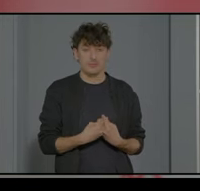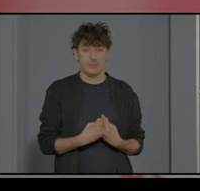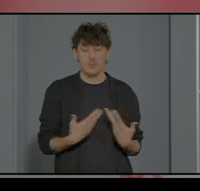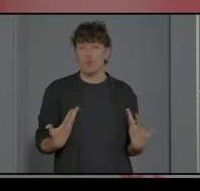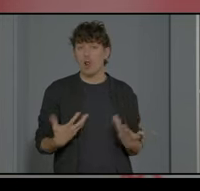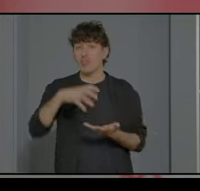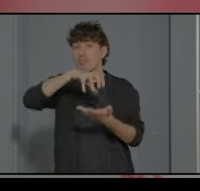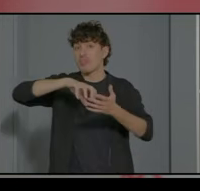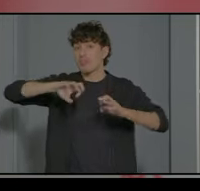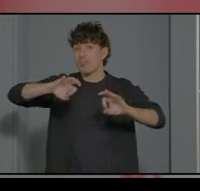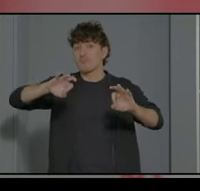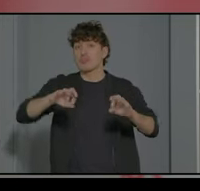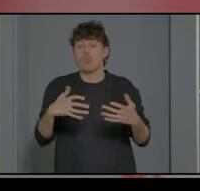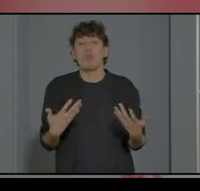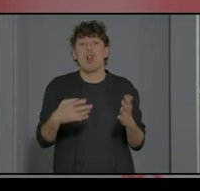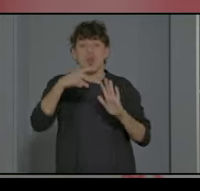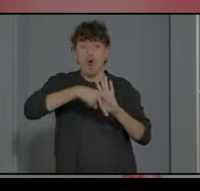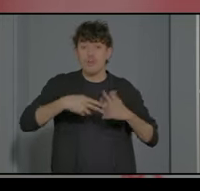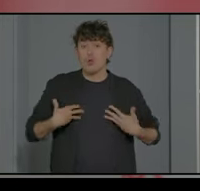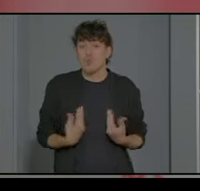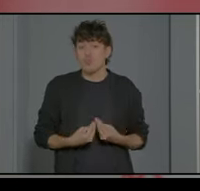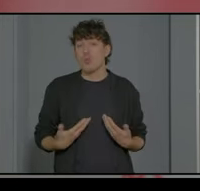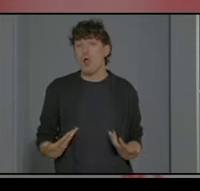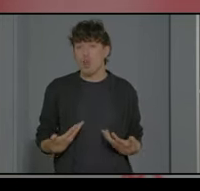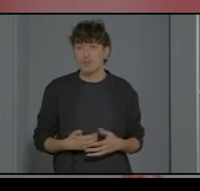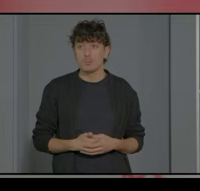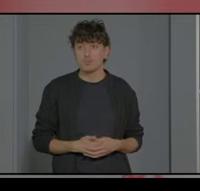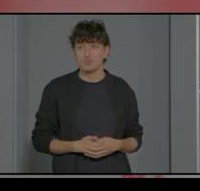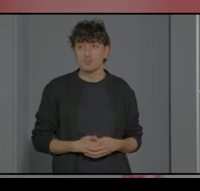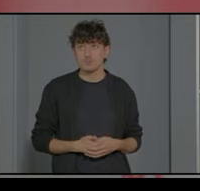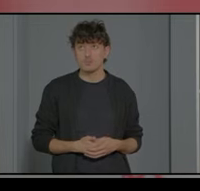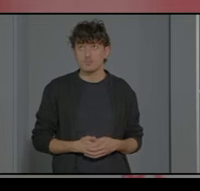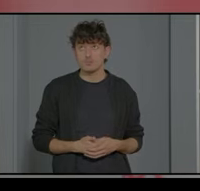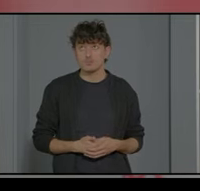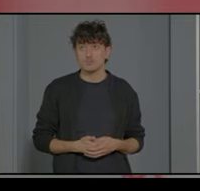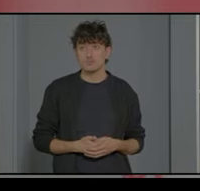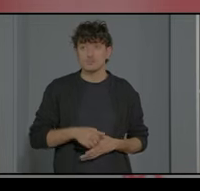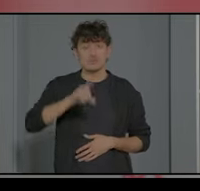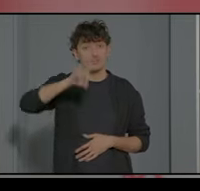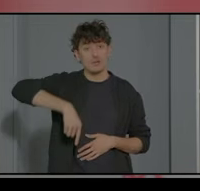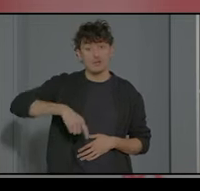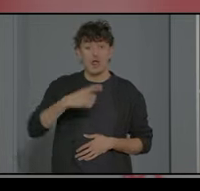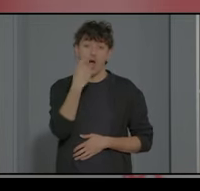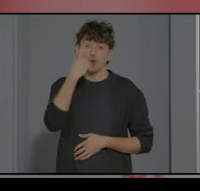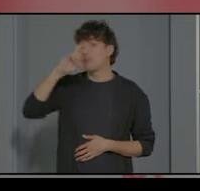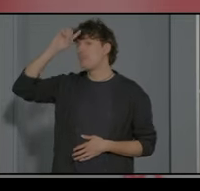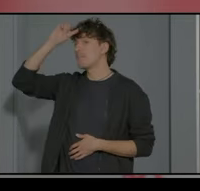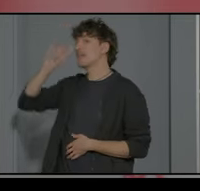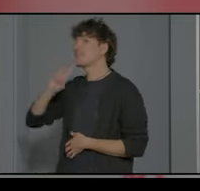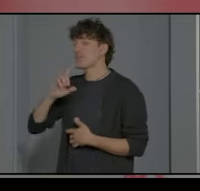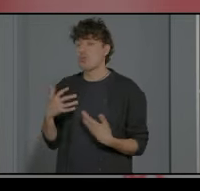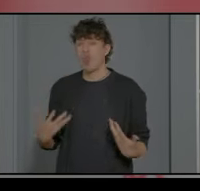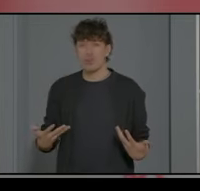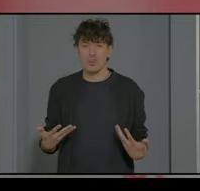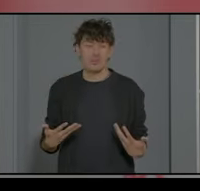centro específico en este caso que somos nosotros y cuál va a ser el perfil del alumnado que va a estar